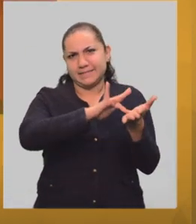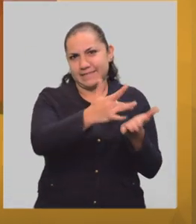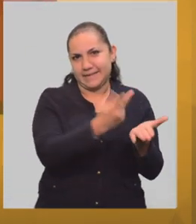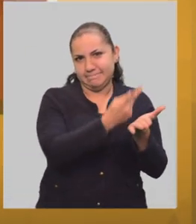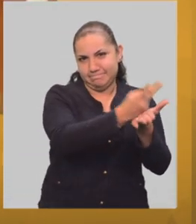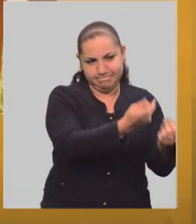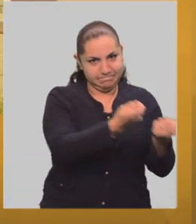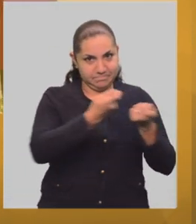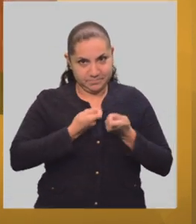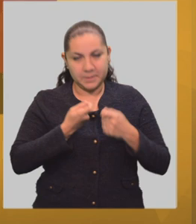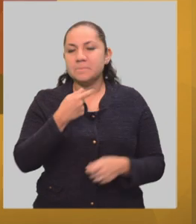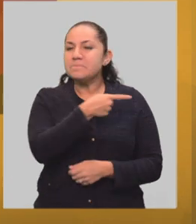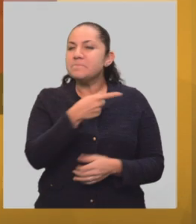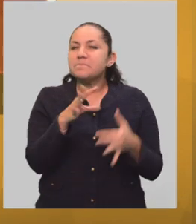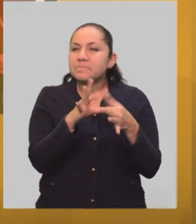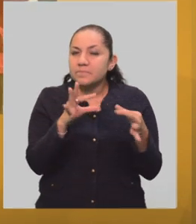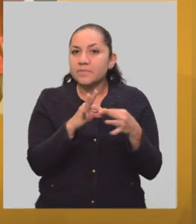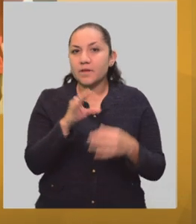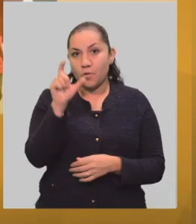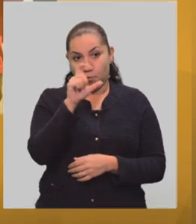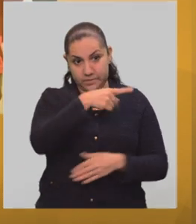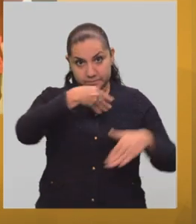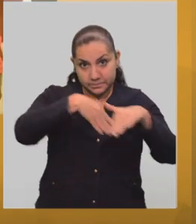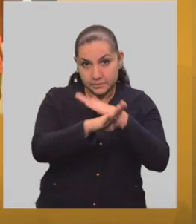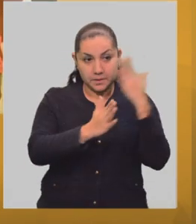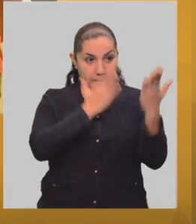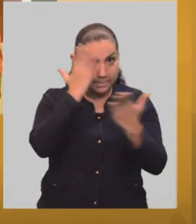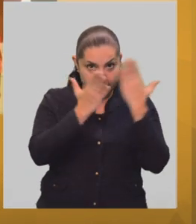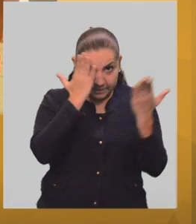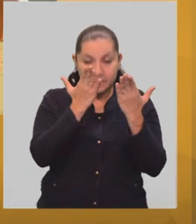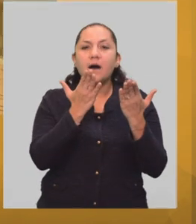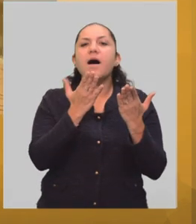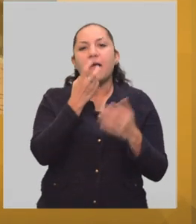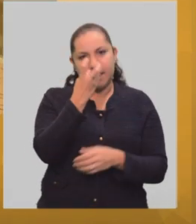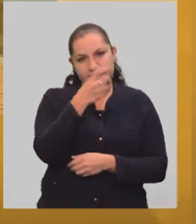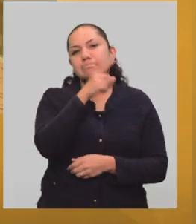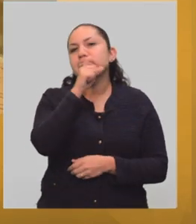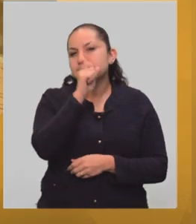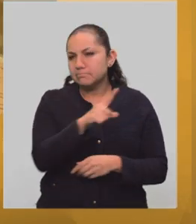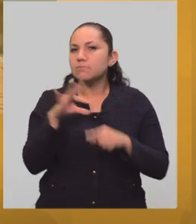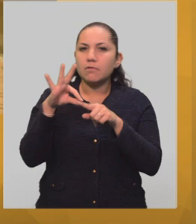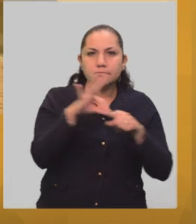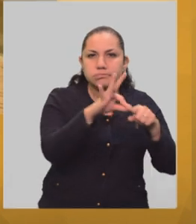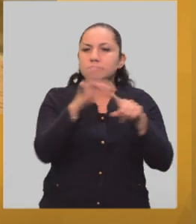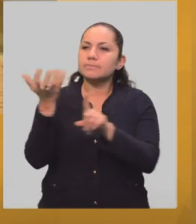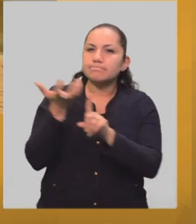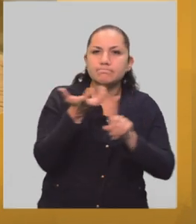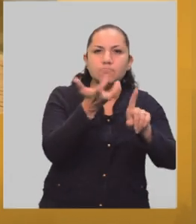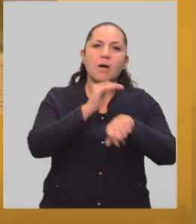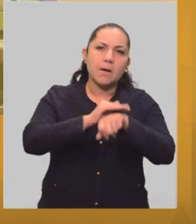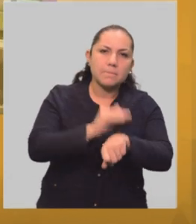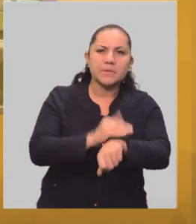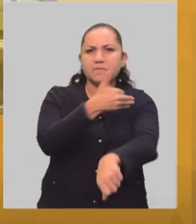que ingresó a la carrera de filosofía, ha realizado más de 15 recorridos de este tipo, solo o en compañía de amigos y familiares.